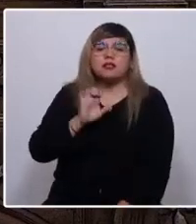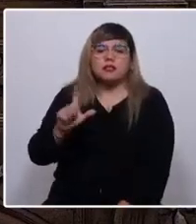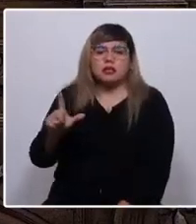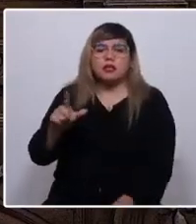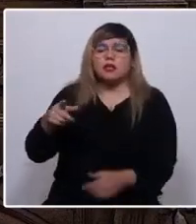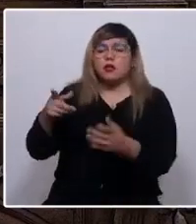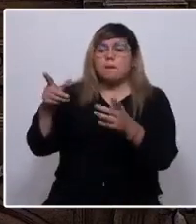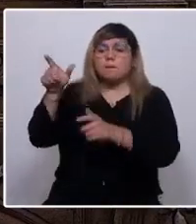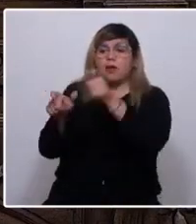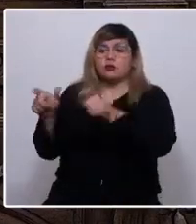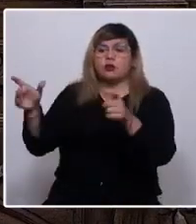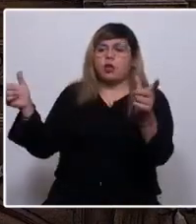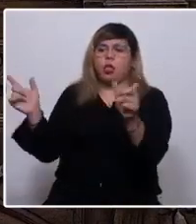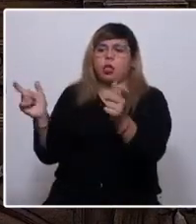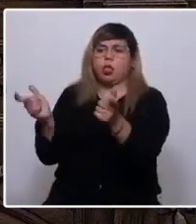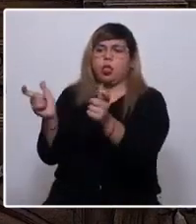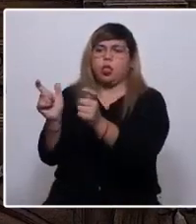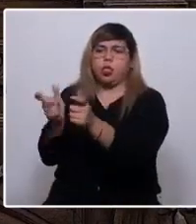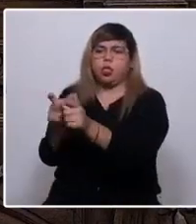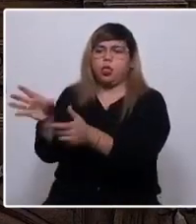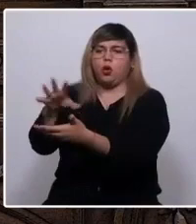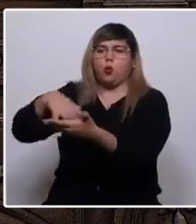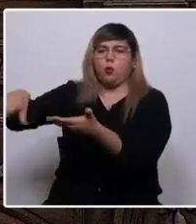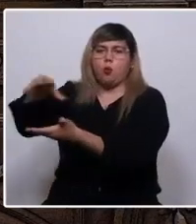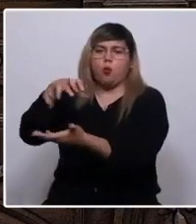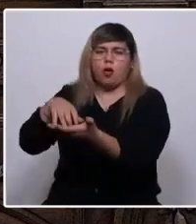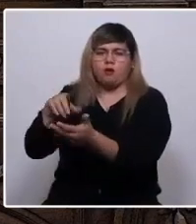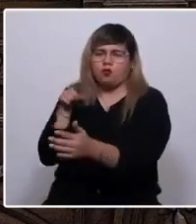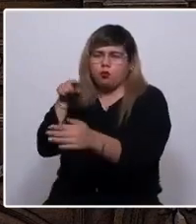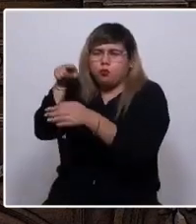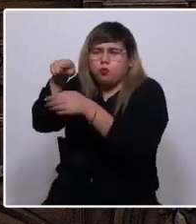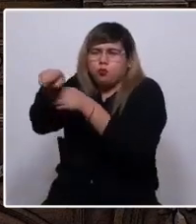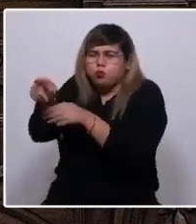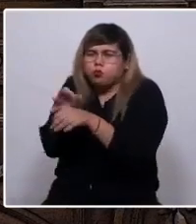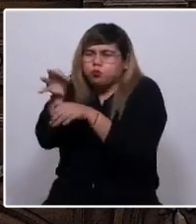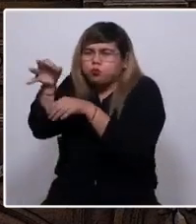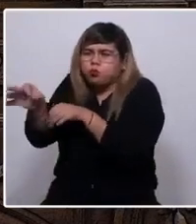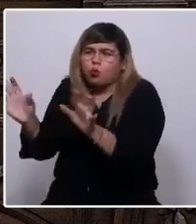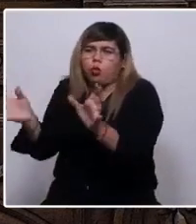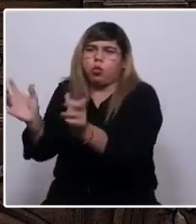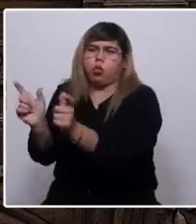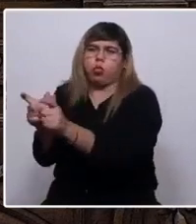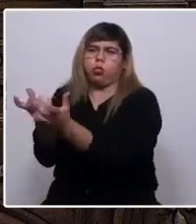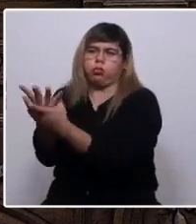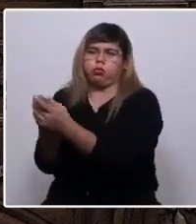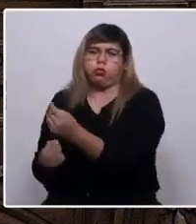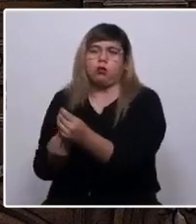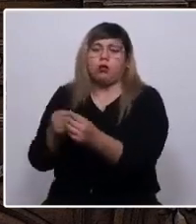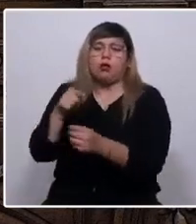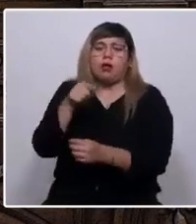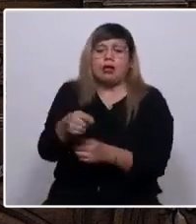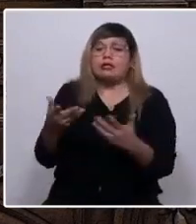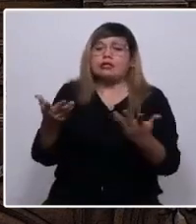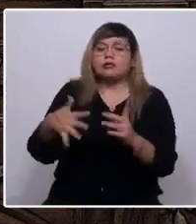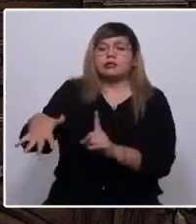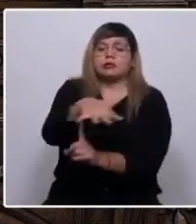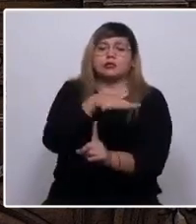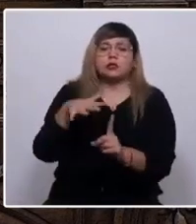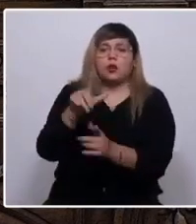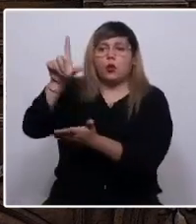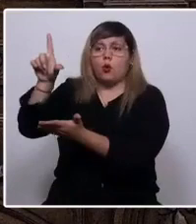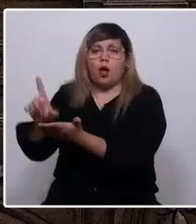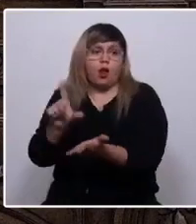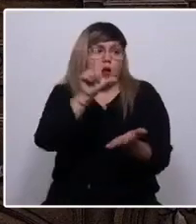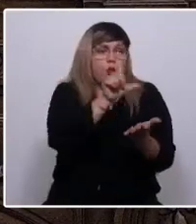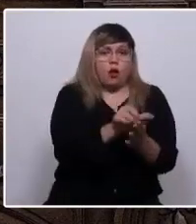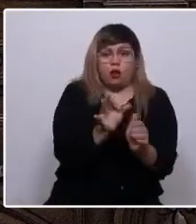despoblamiento de nuestras comunidades y pueblos del interior. A esto debemos agregar que las distancias entre un lugar y otro